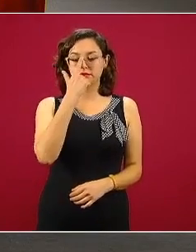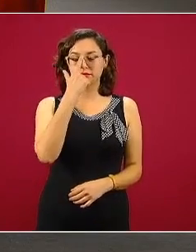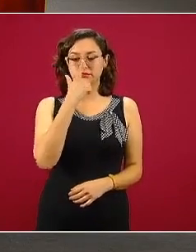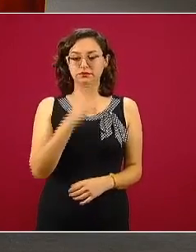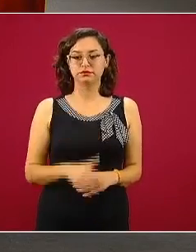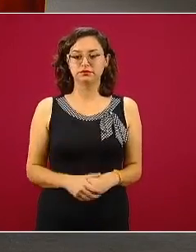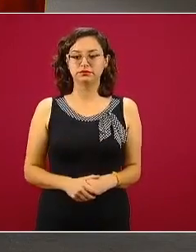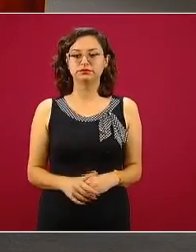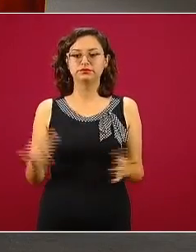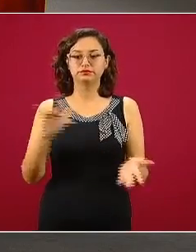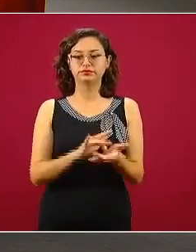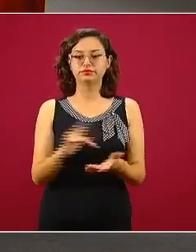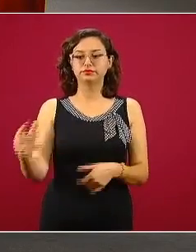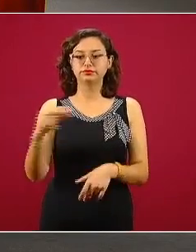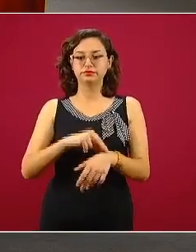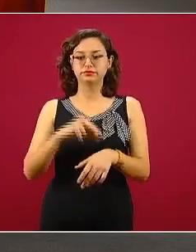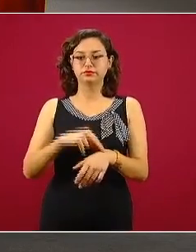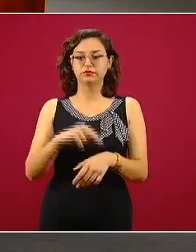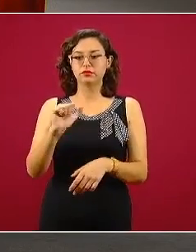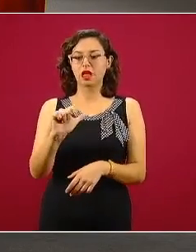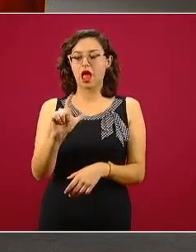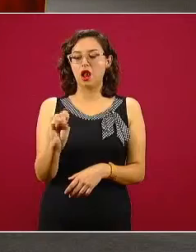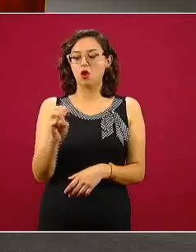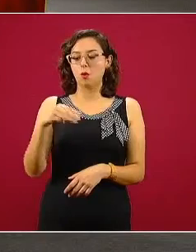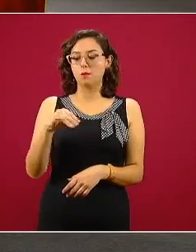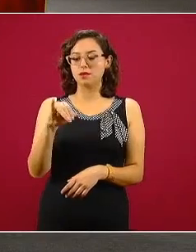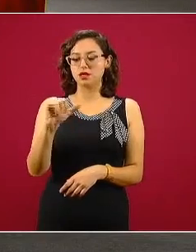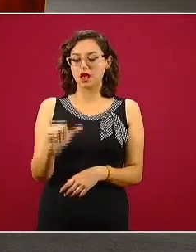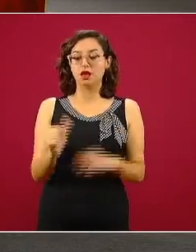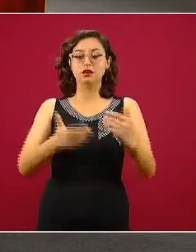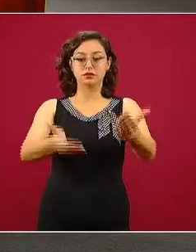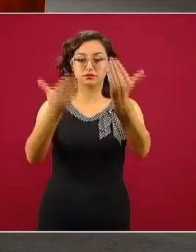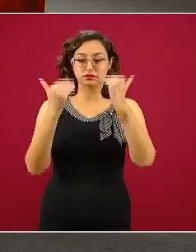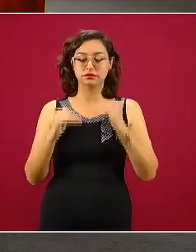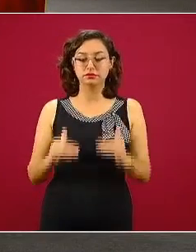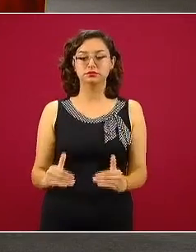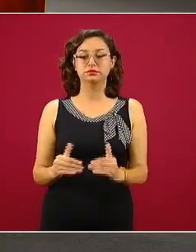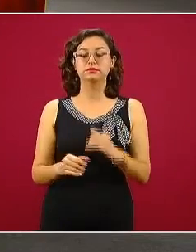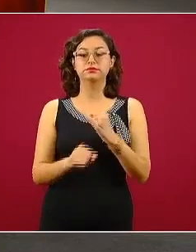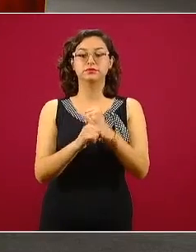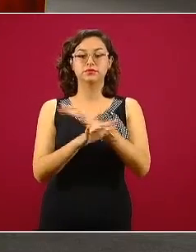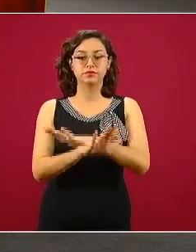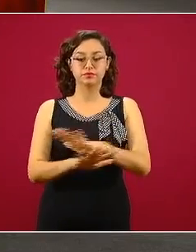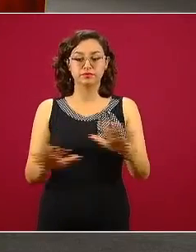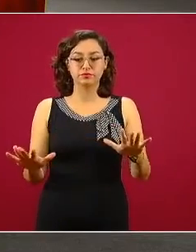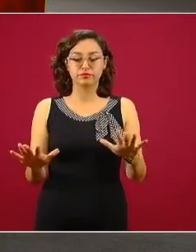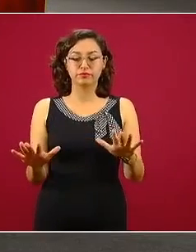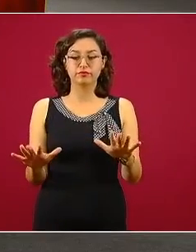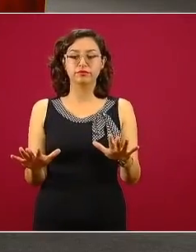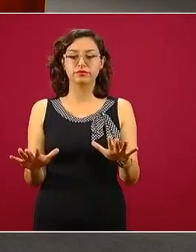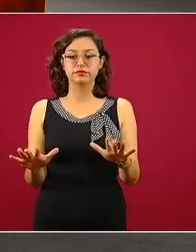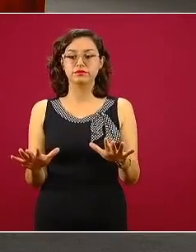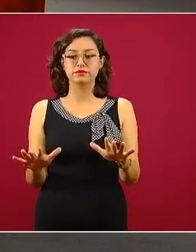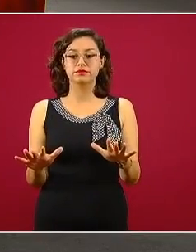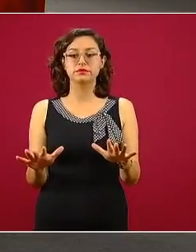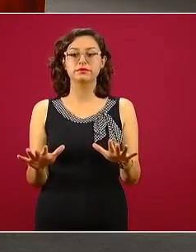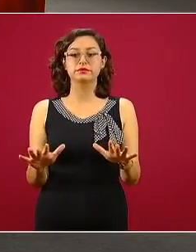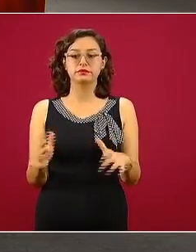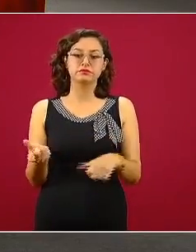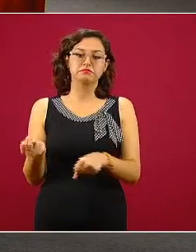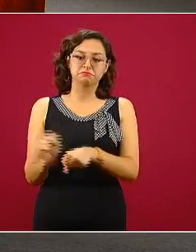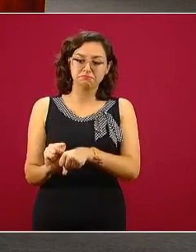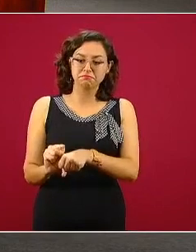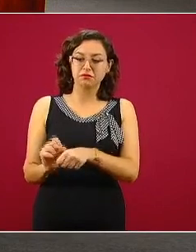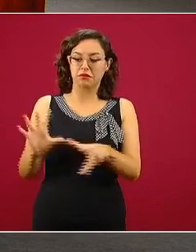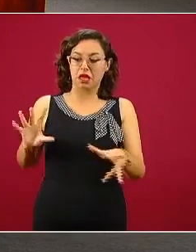Gracias, doctora Lomía. Vamos a proceder entonces ahora con alguna de la información semanal.